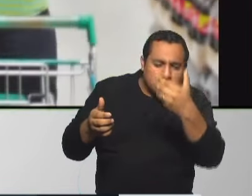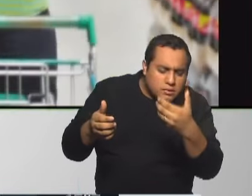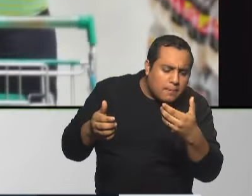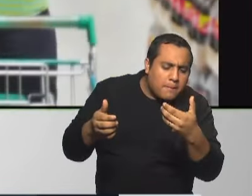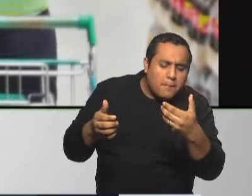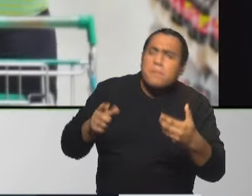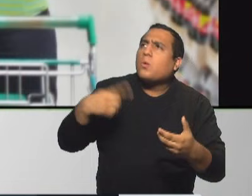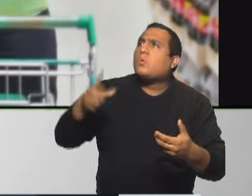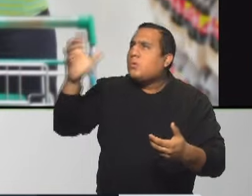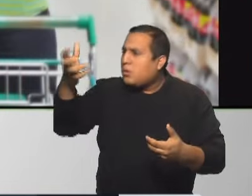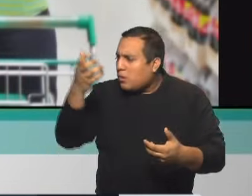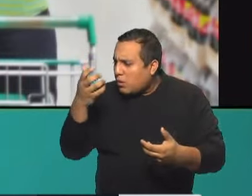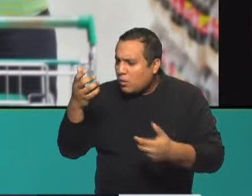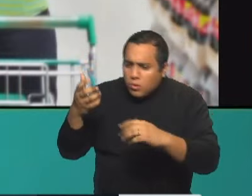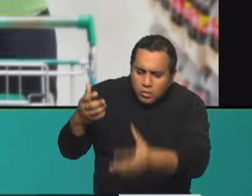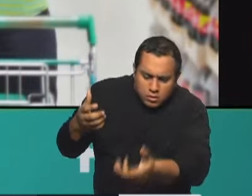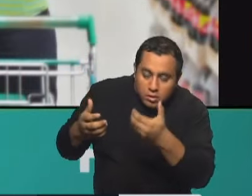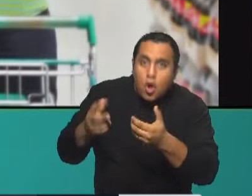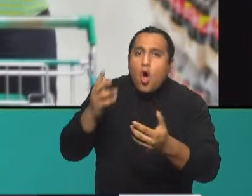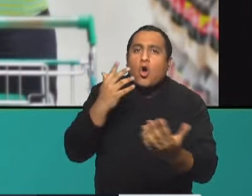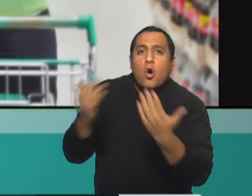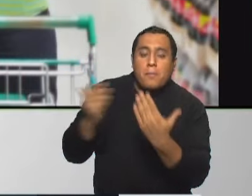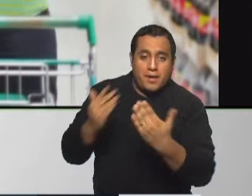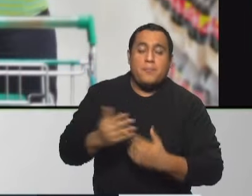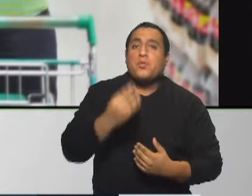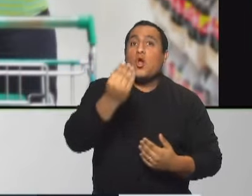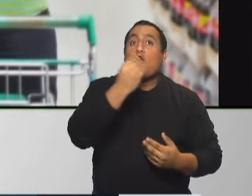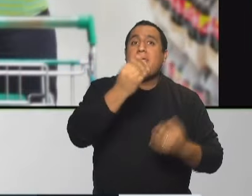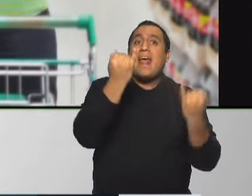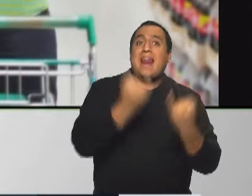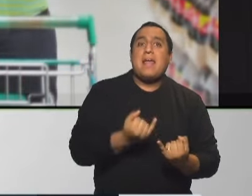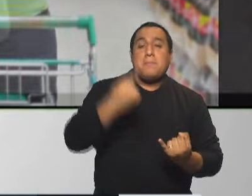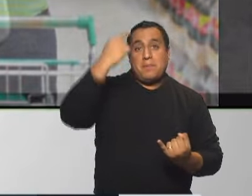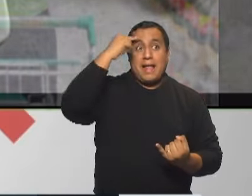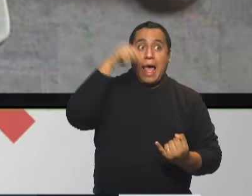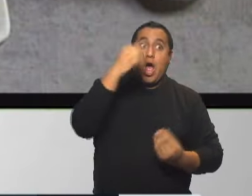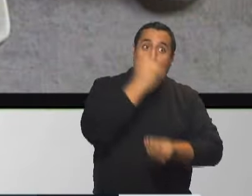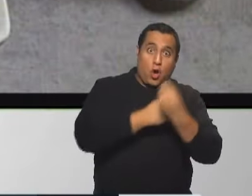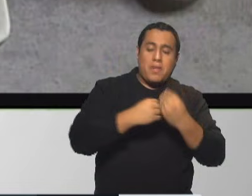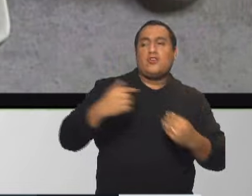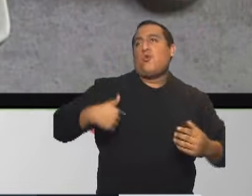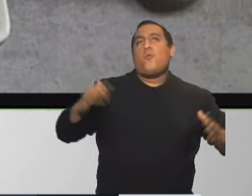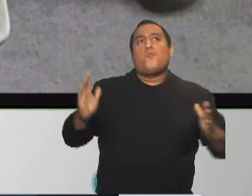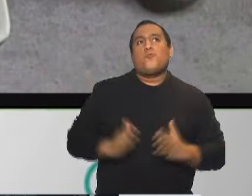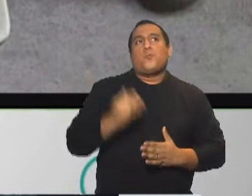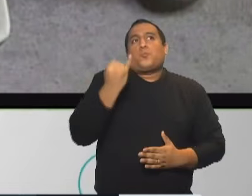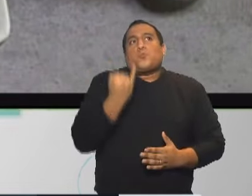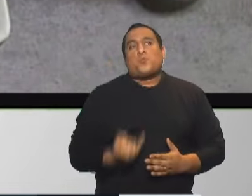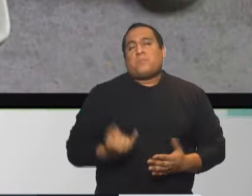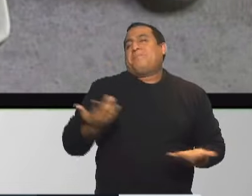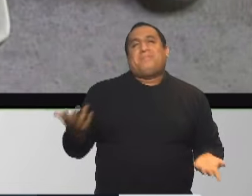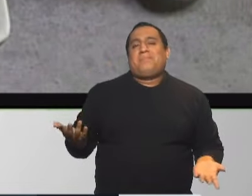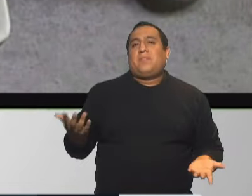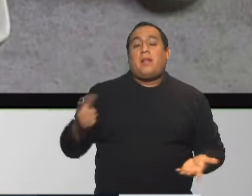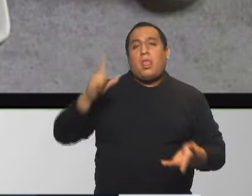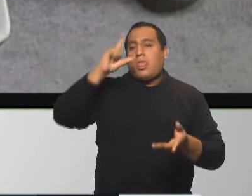Básicamente, se asocia el alimento light con descenso de peso erróneamente. Es una